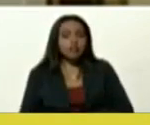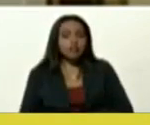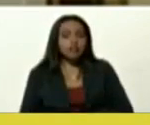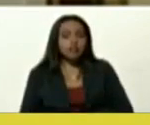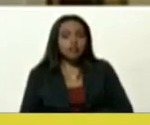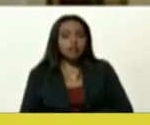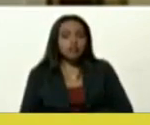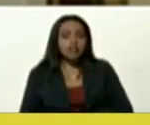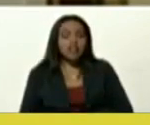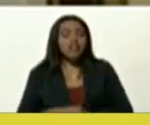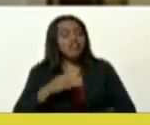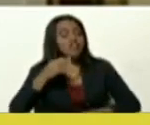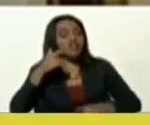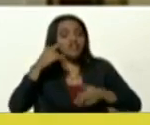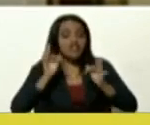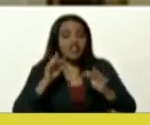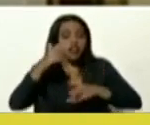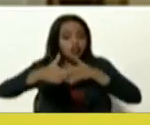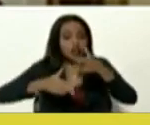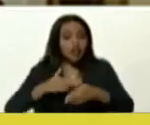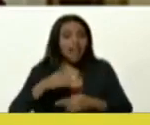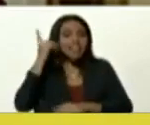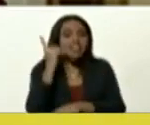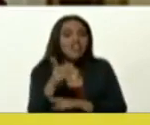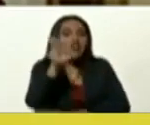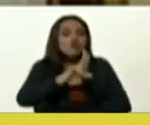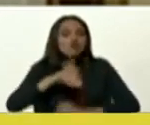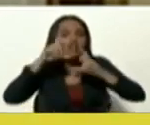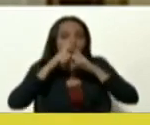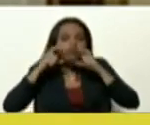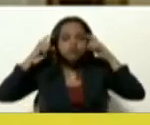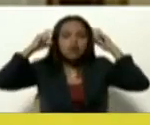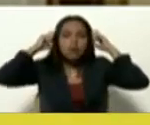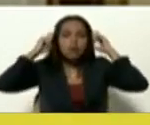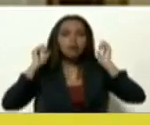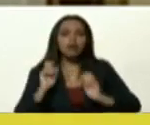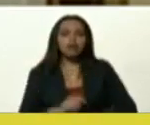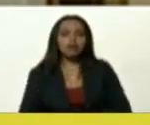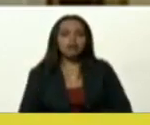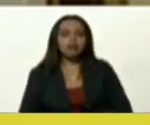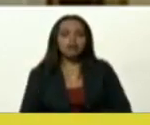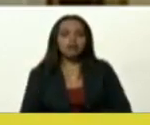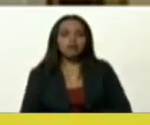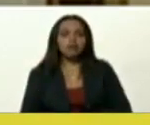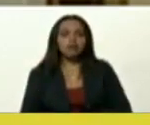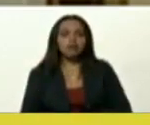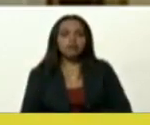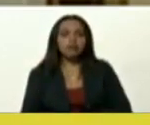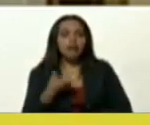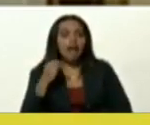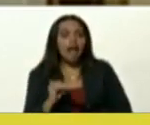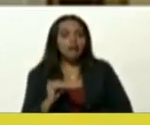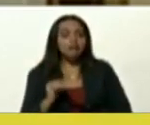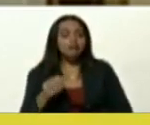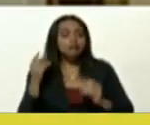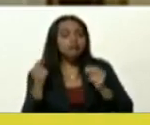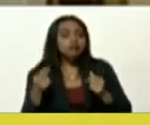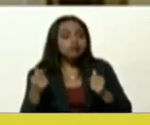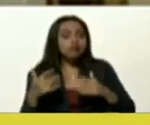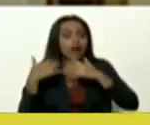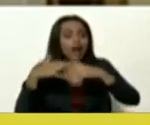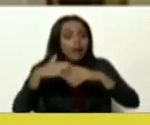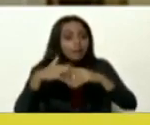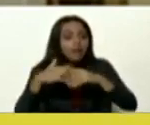ferrocarriles si no tiene su correspondiente tapabocas. Estamos activando todas las empresas que